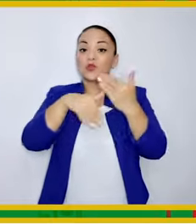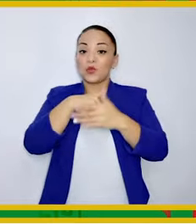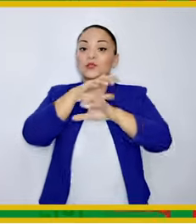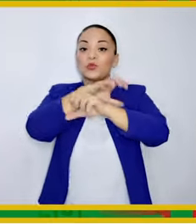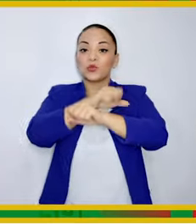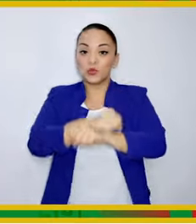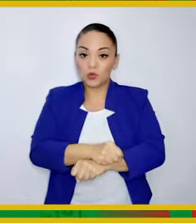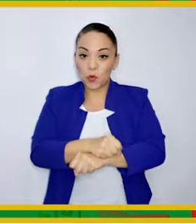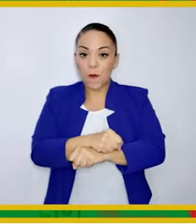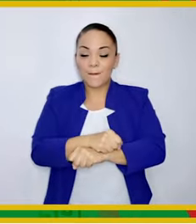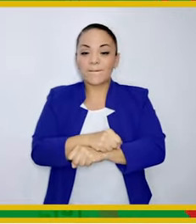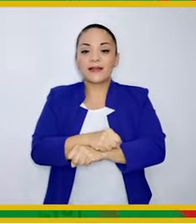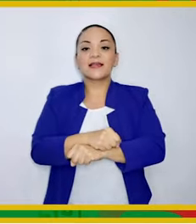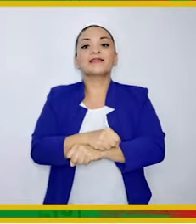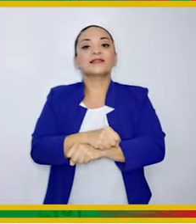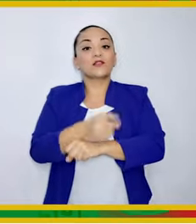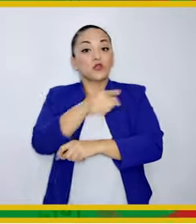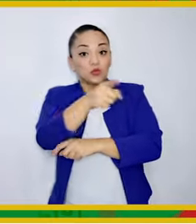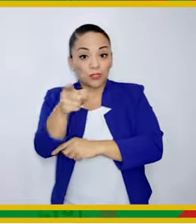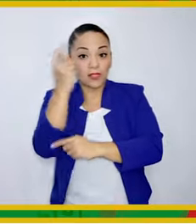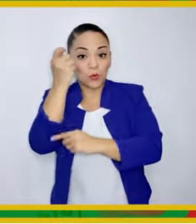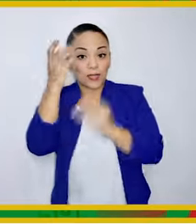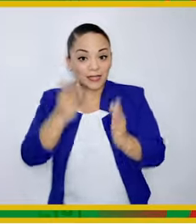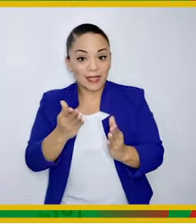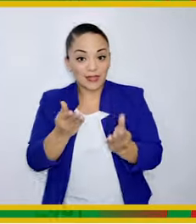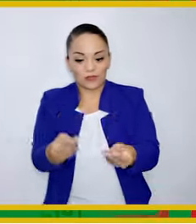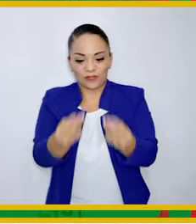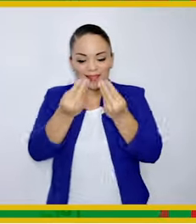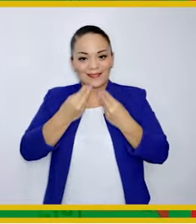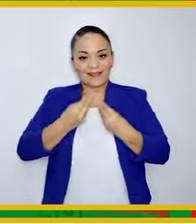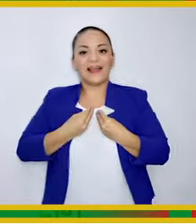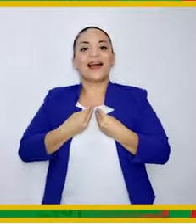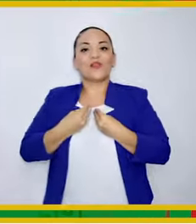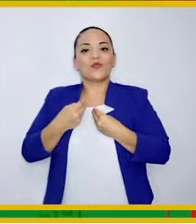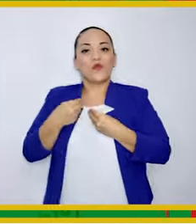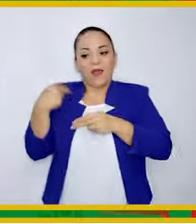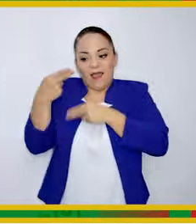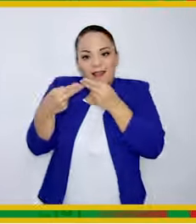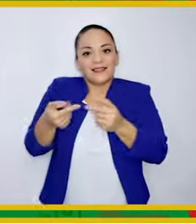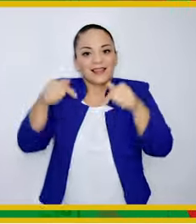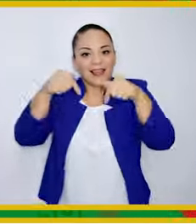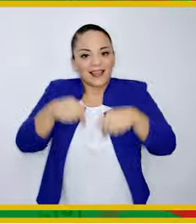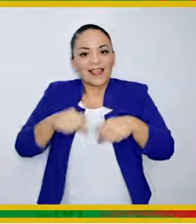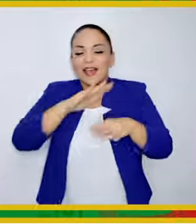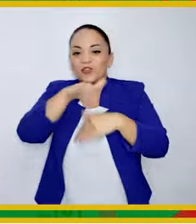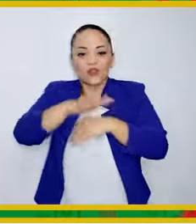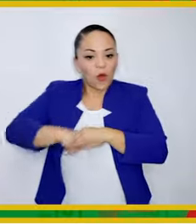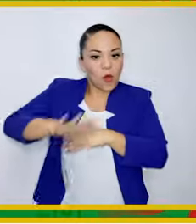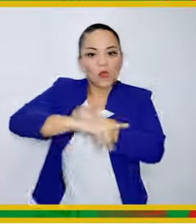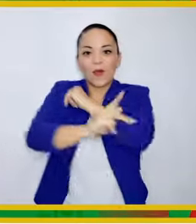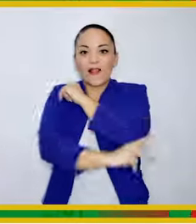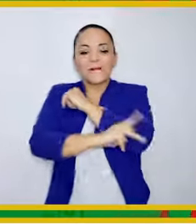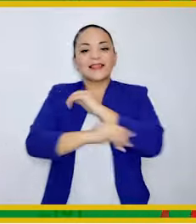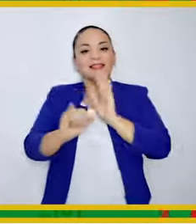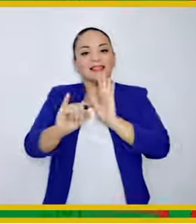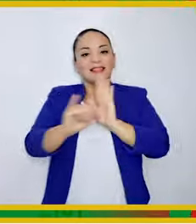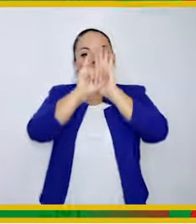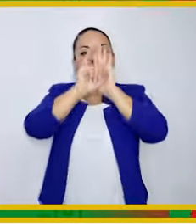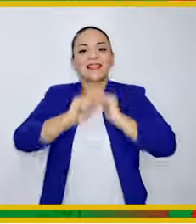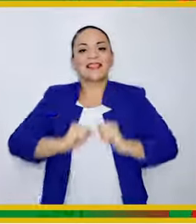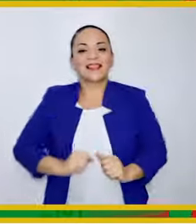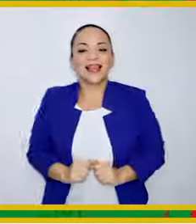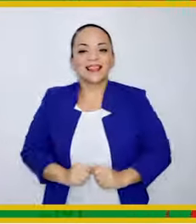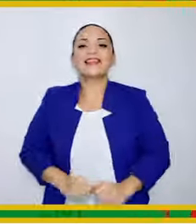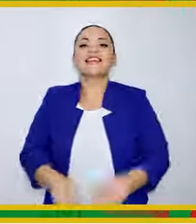todas esas costumbres Que ustedes nos han heredado A todo un país En nuestra